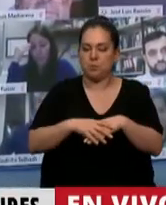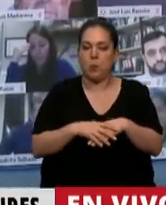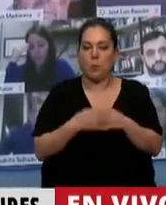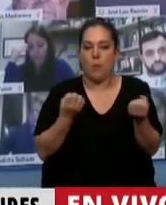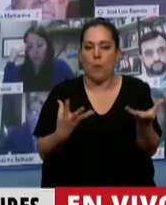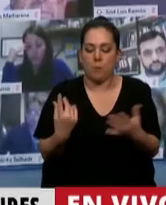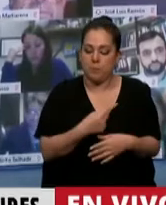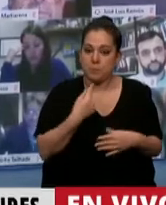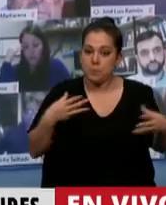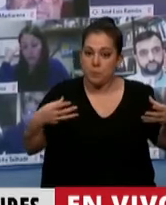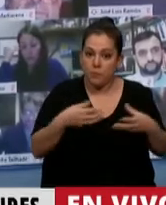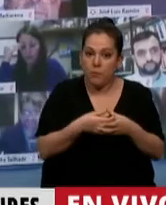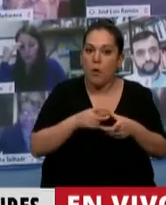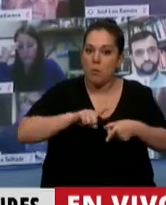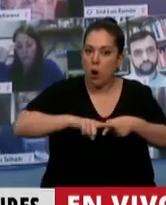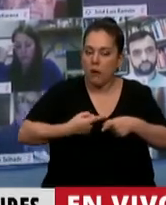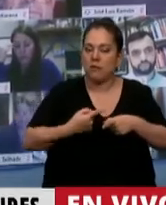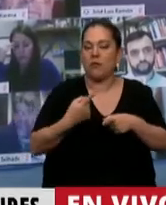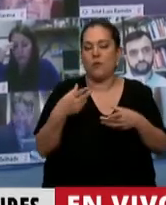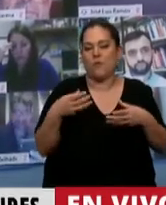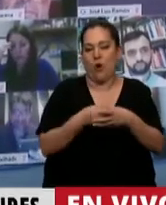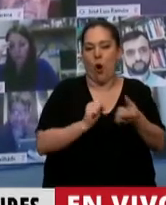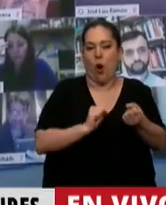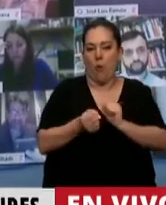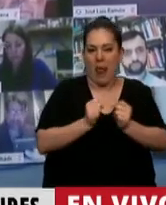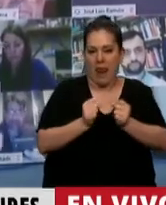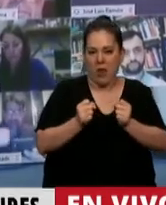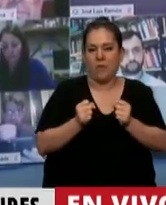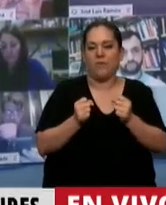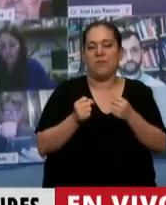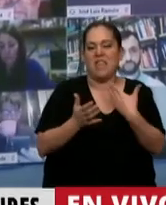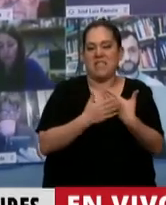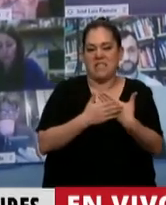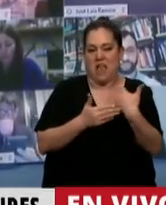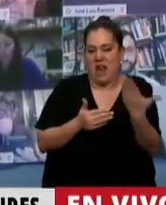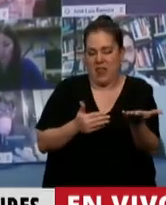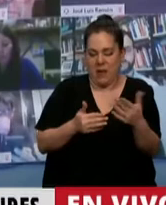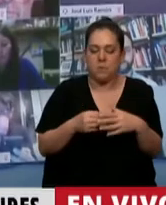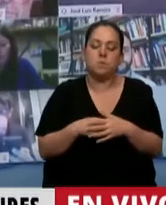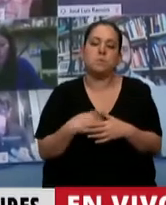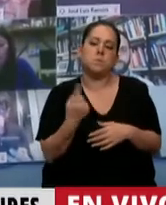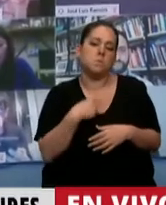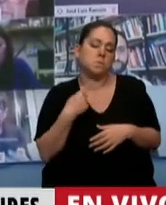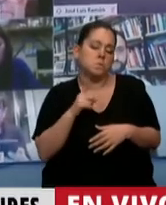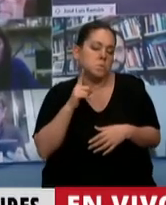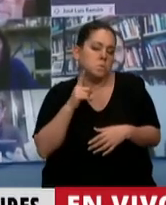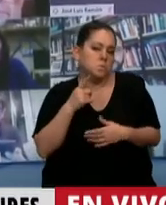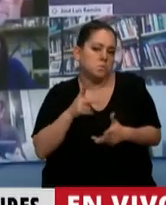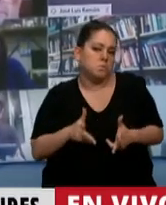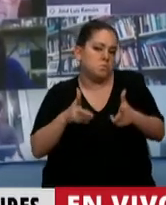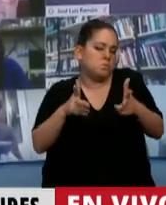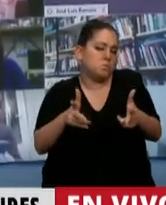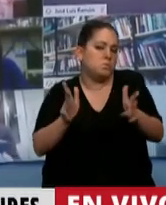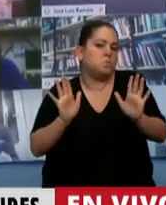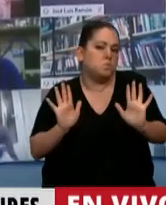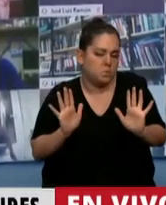nosotros desde nuestra banca, del Partido Obrero, en el centro de izquierda, tenemos un planteo de conjunto